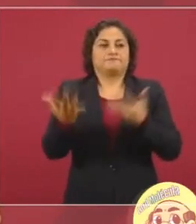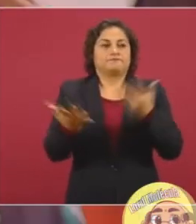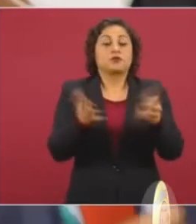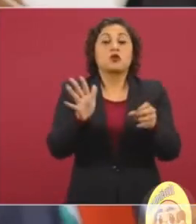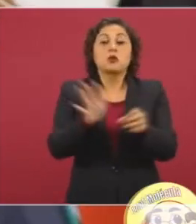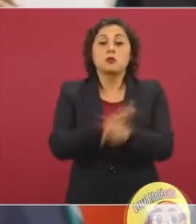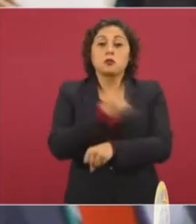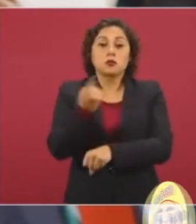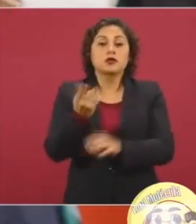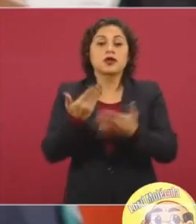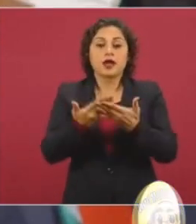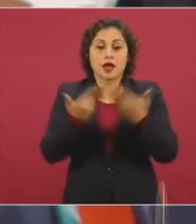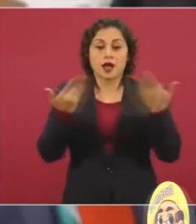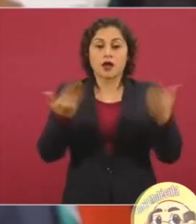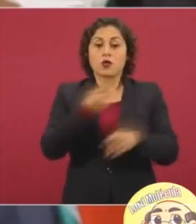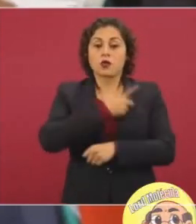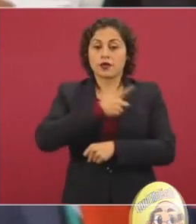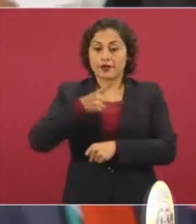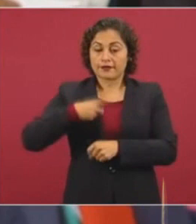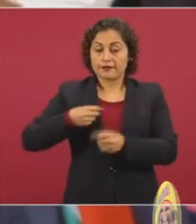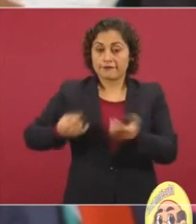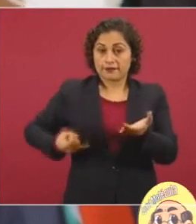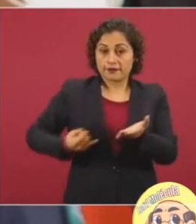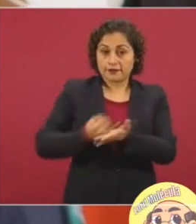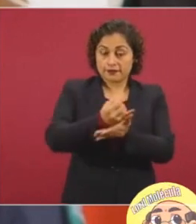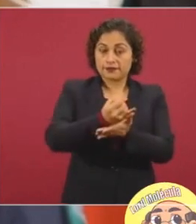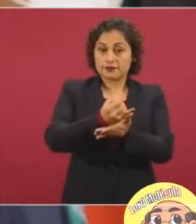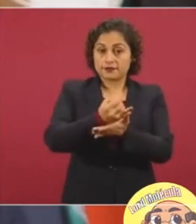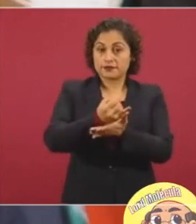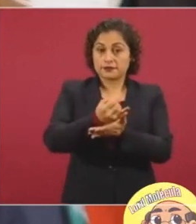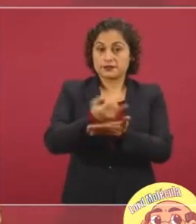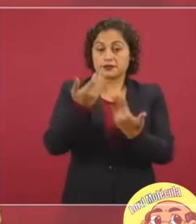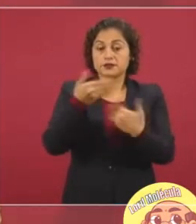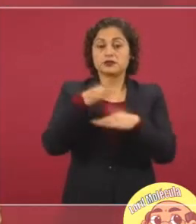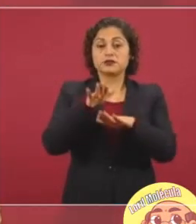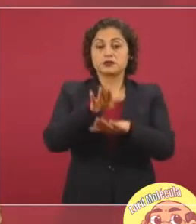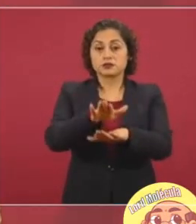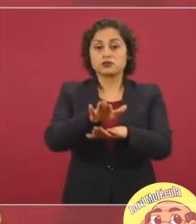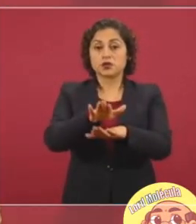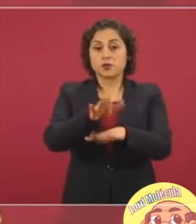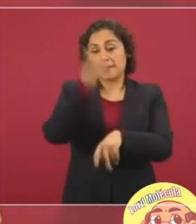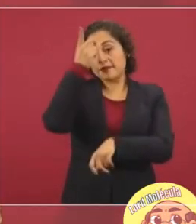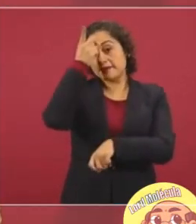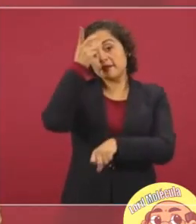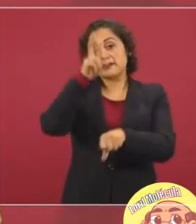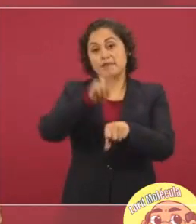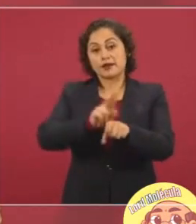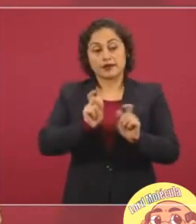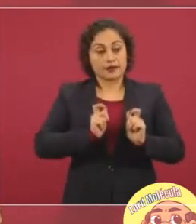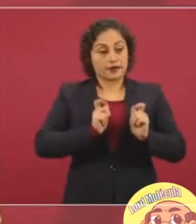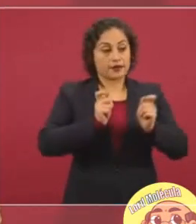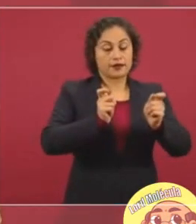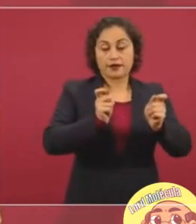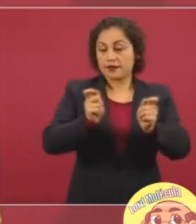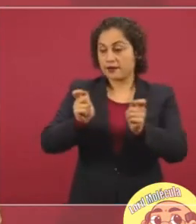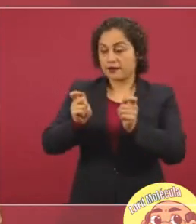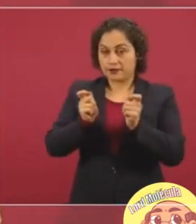sobre esa dirección del Poli.